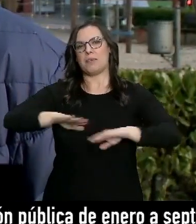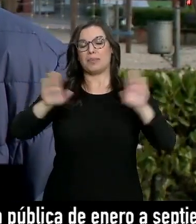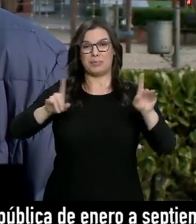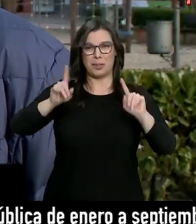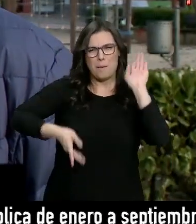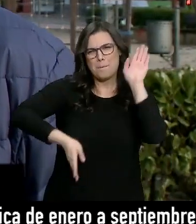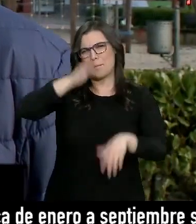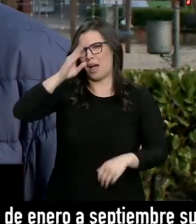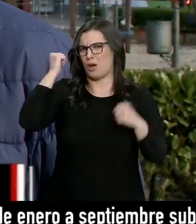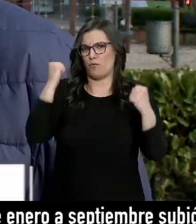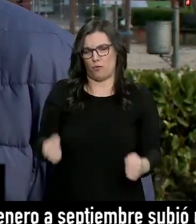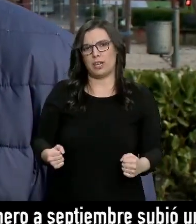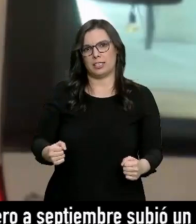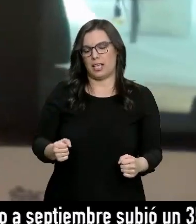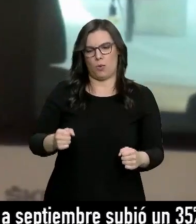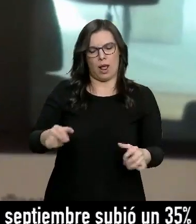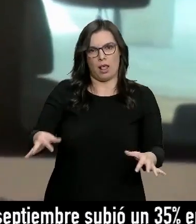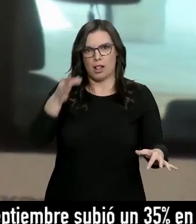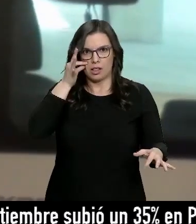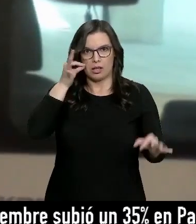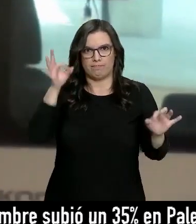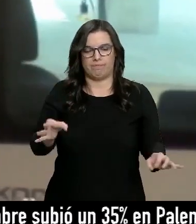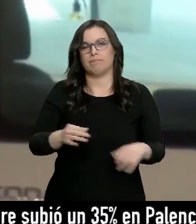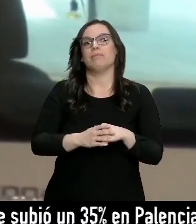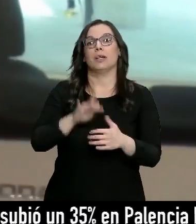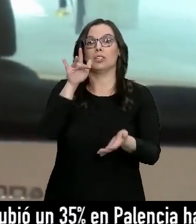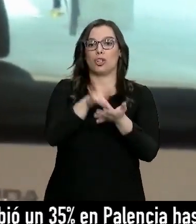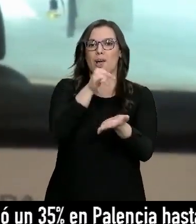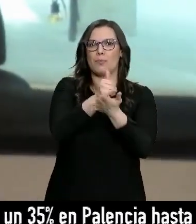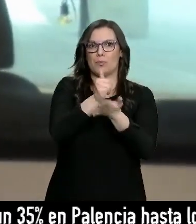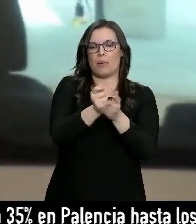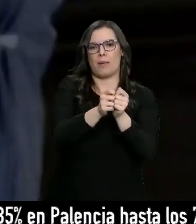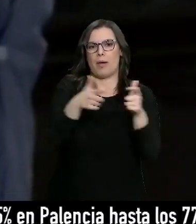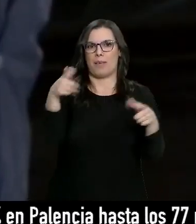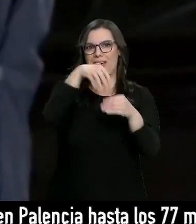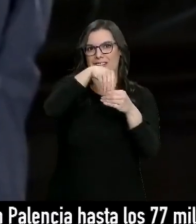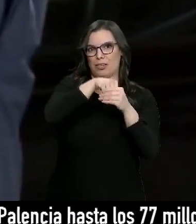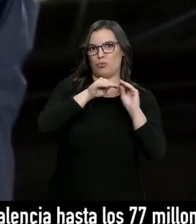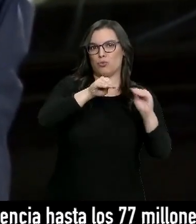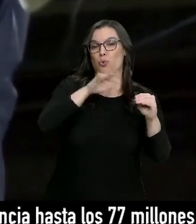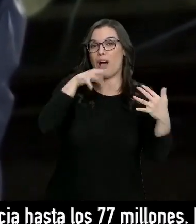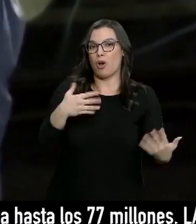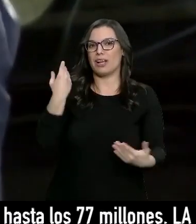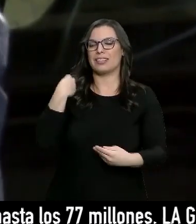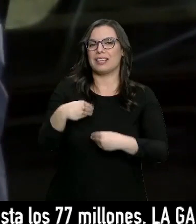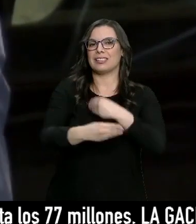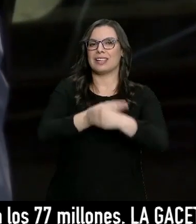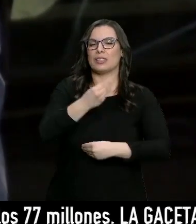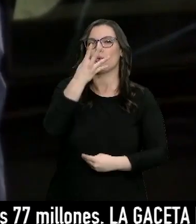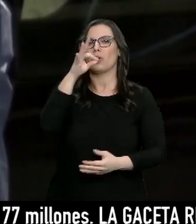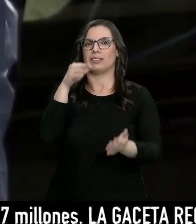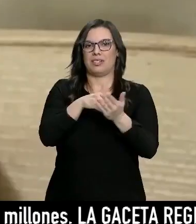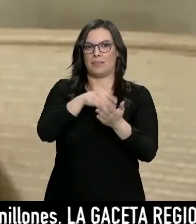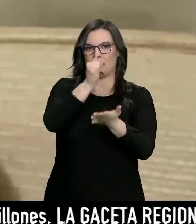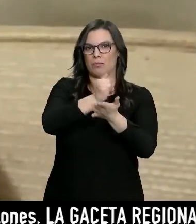bofetón que nos volvió a la realidad. Se han incrementado los test. A día de hoy se han hecho más de 40.000 pruebas al personal.